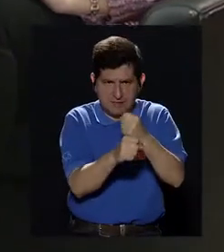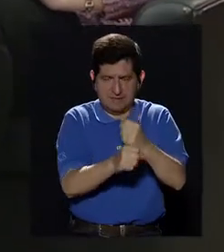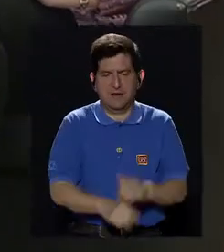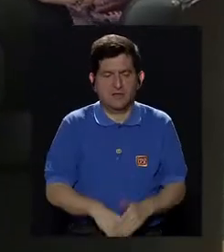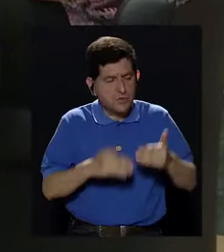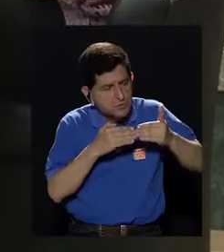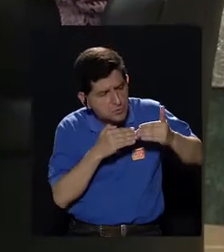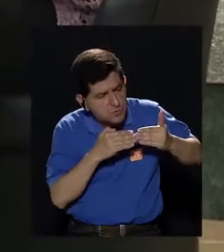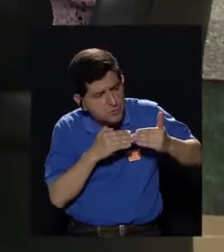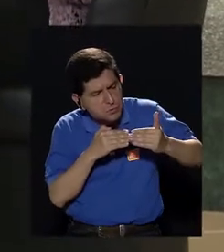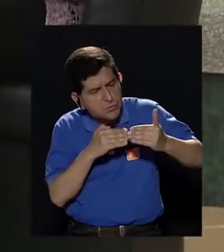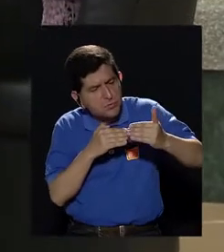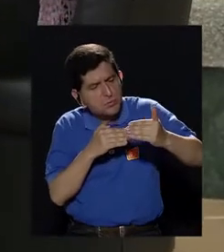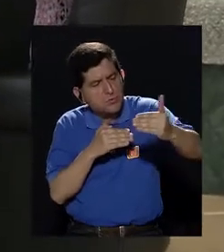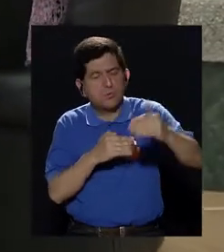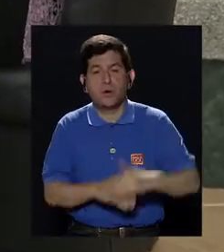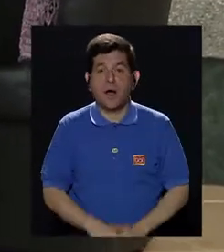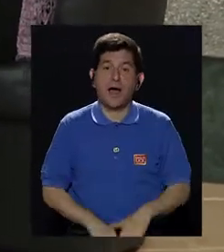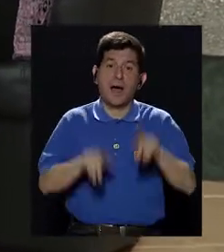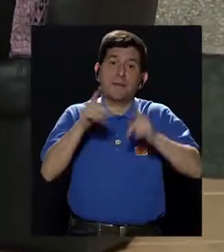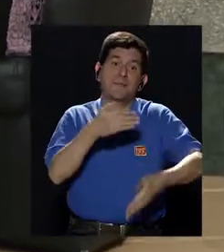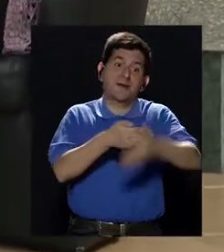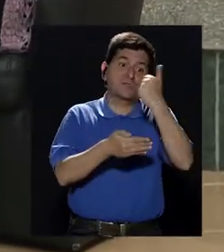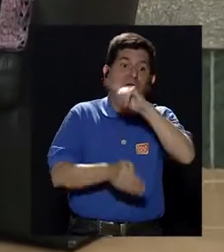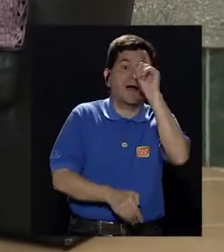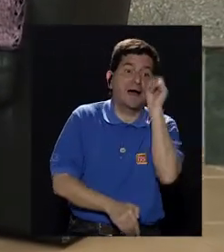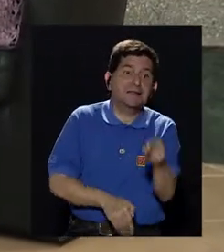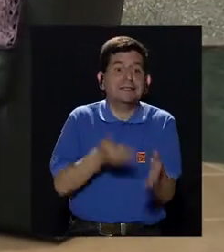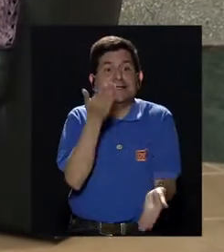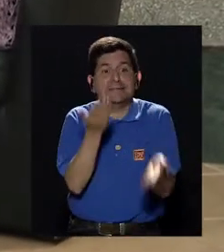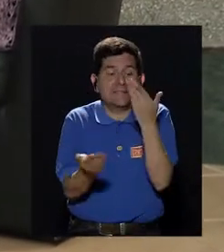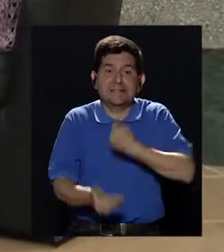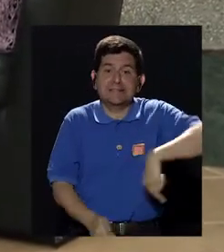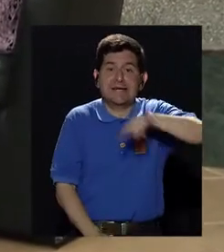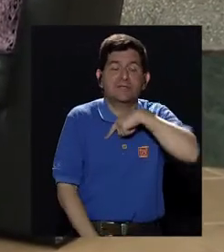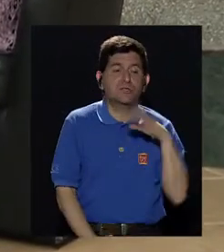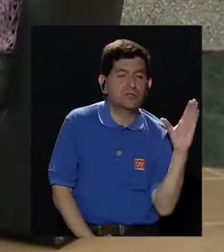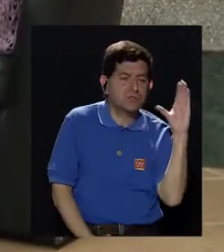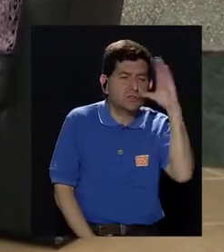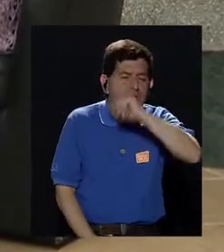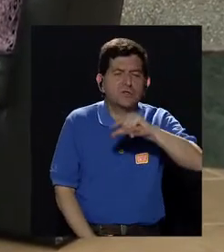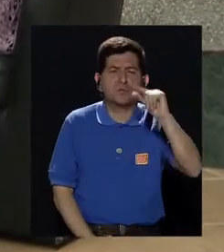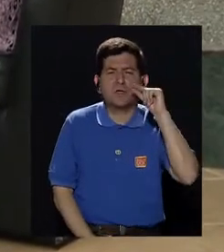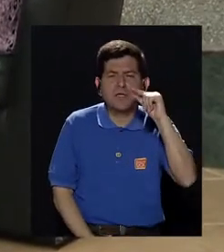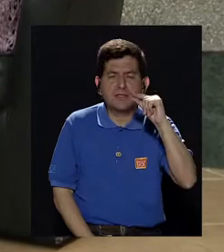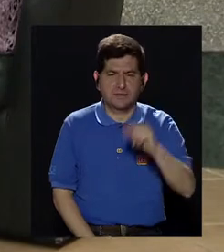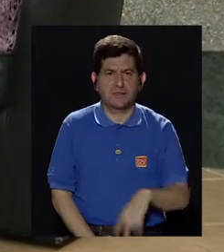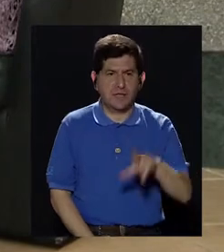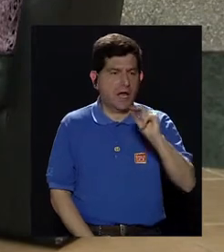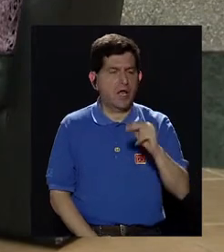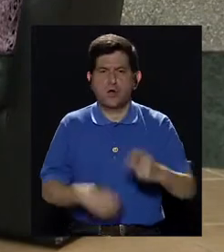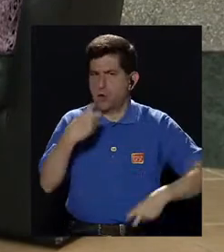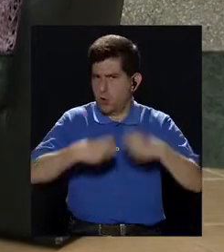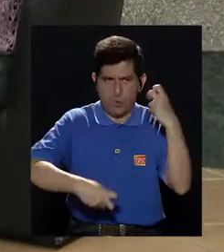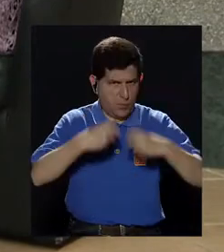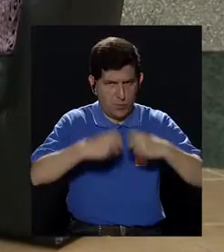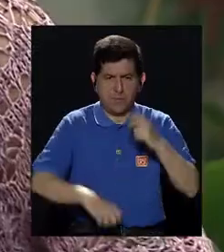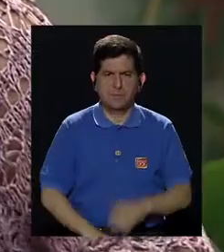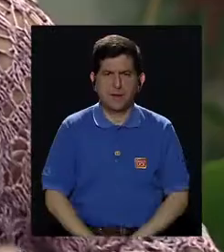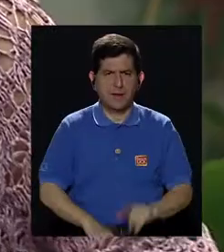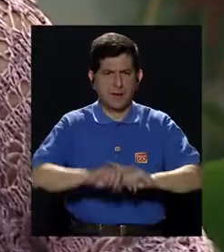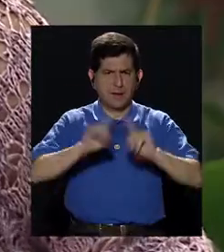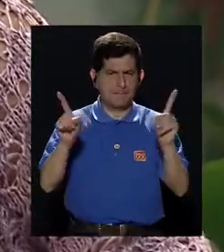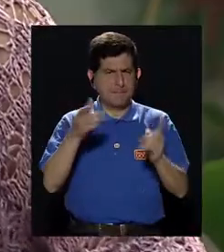O sea, que en todo ese tiempo que uno dice, bueno, si hubiera consultado, si me hubiera hecho exámenes, tal vez hubiéramos detectado algo pequeñito que no está dando molestias.